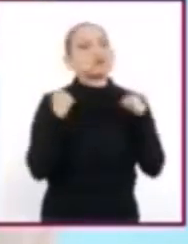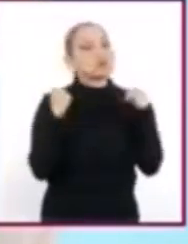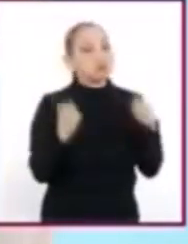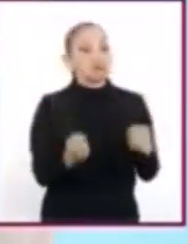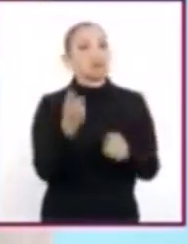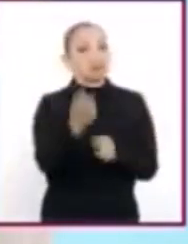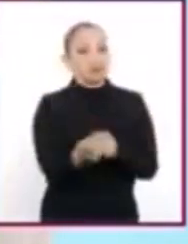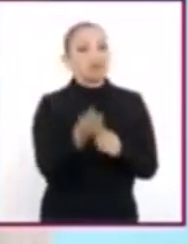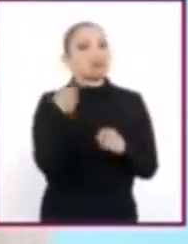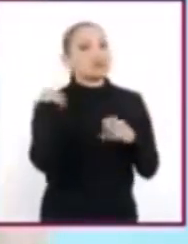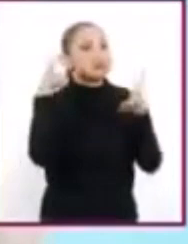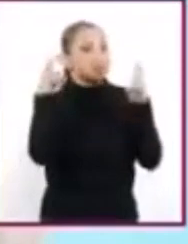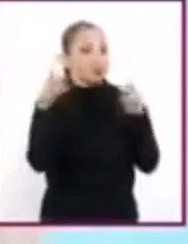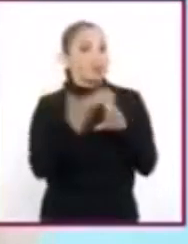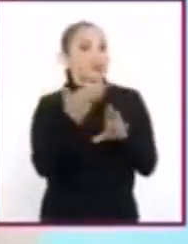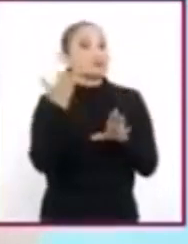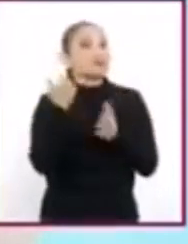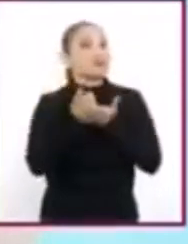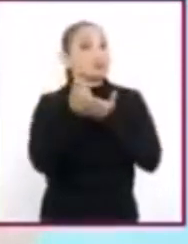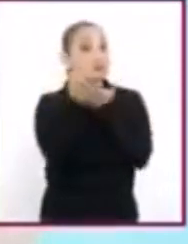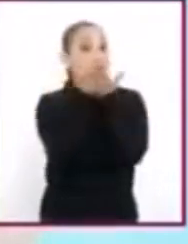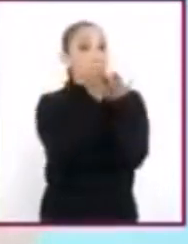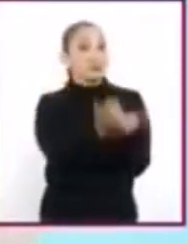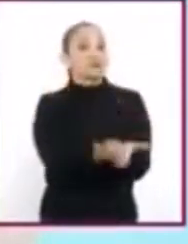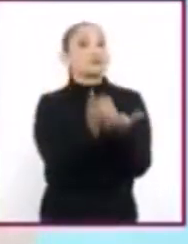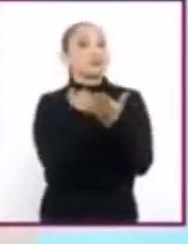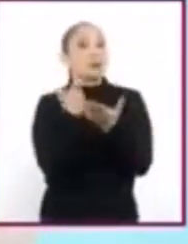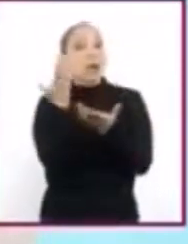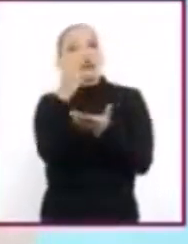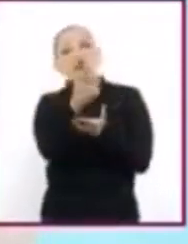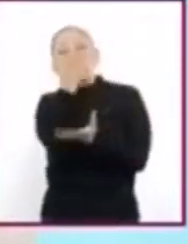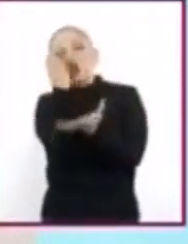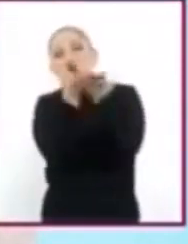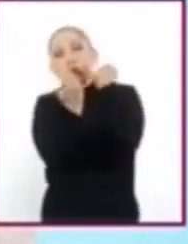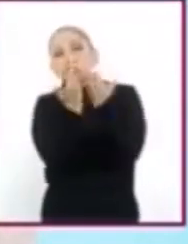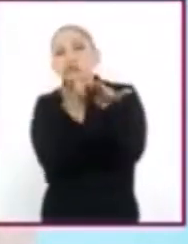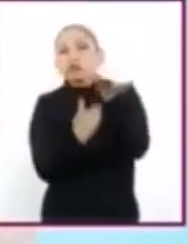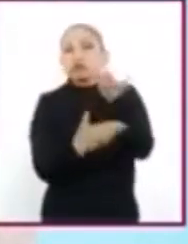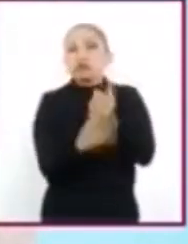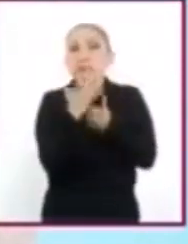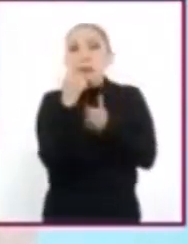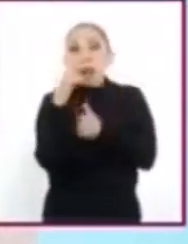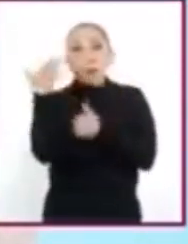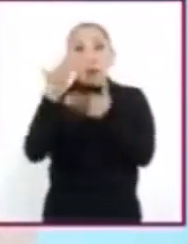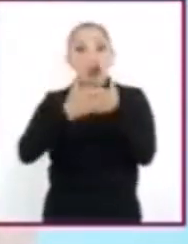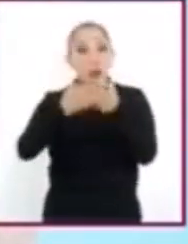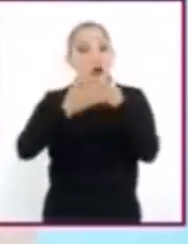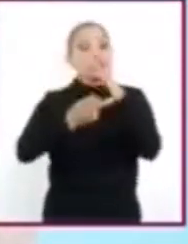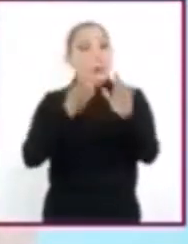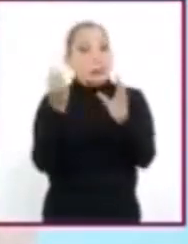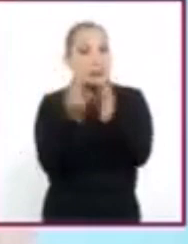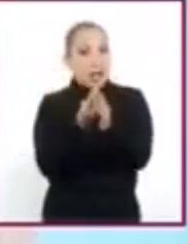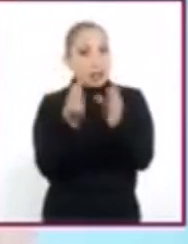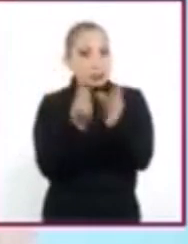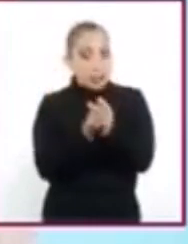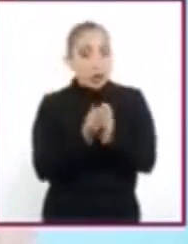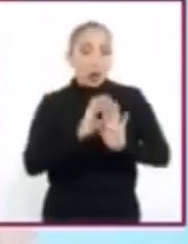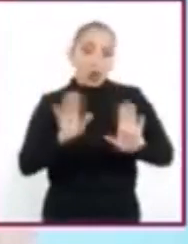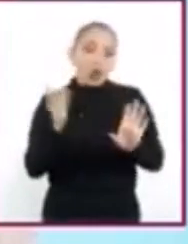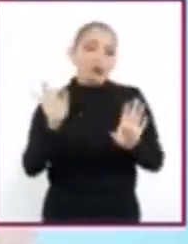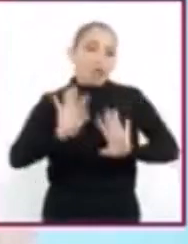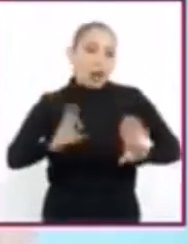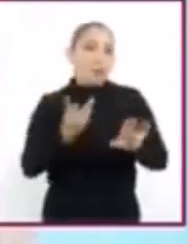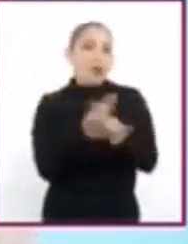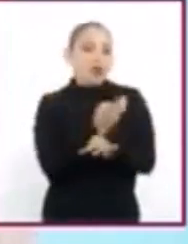que este programa les será de mucha ayuda en su crecimiento personal, con miras al regreso a sus escuelas, una vez que superemos